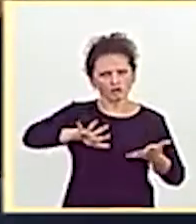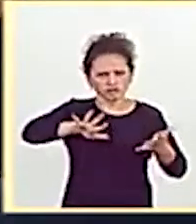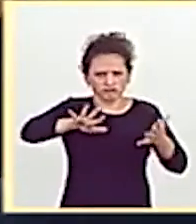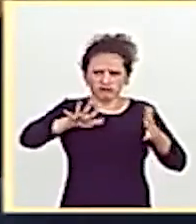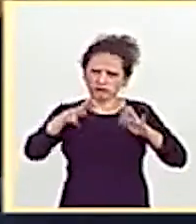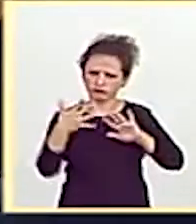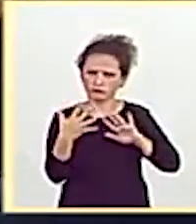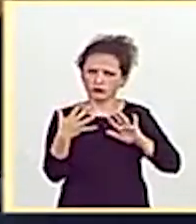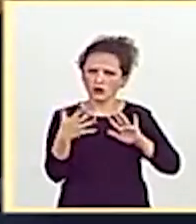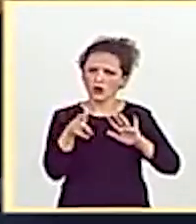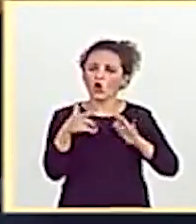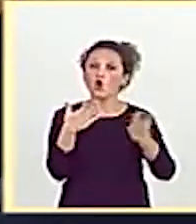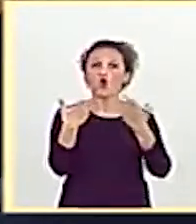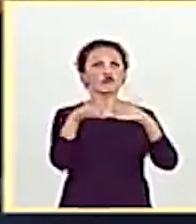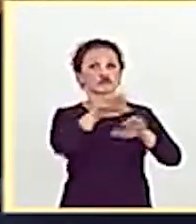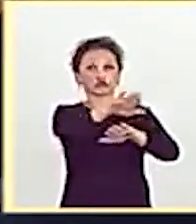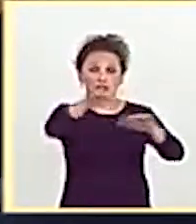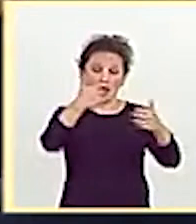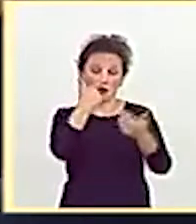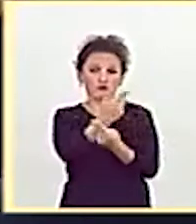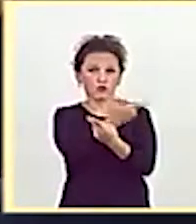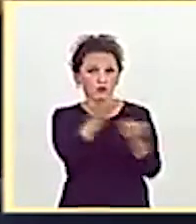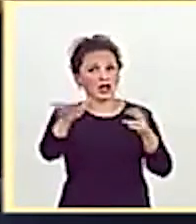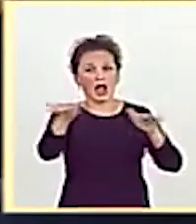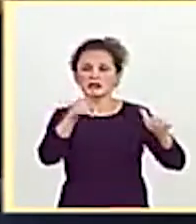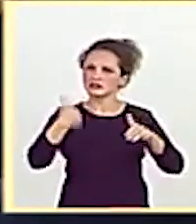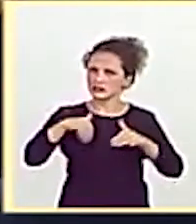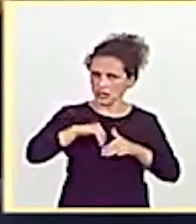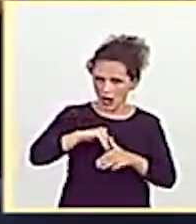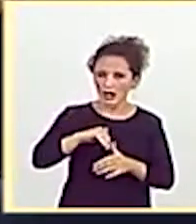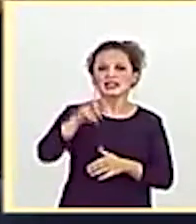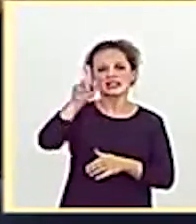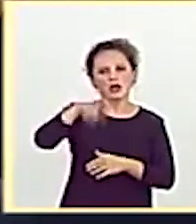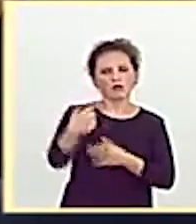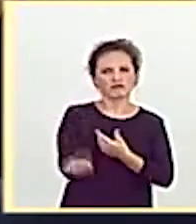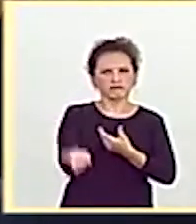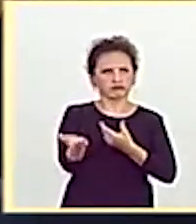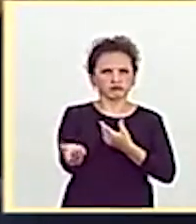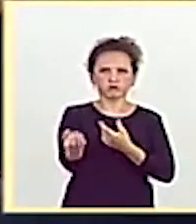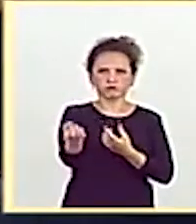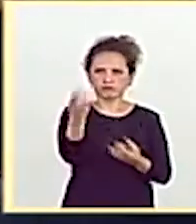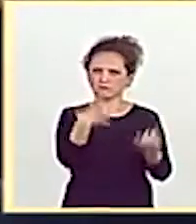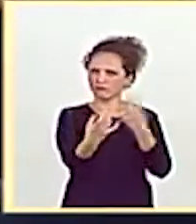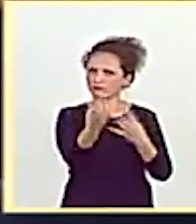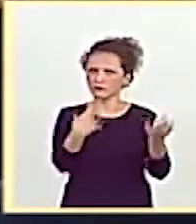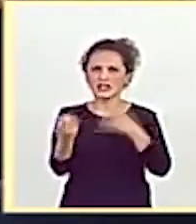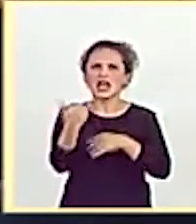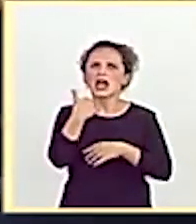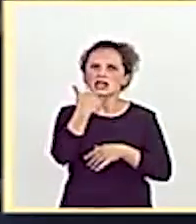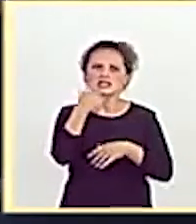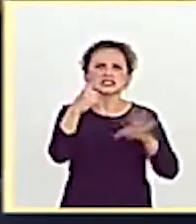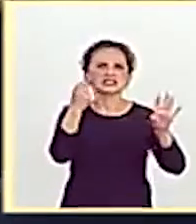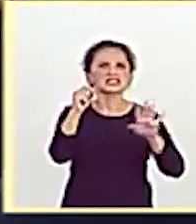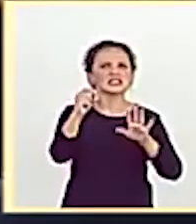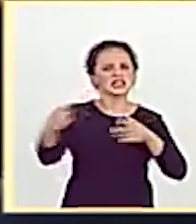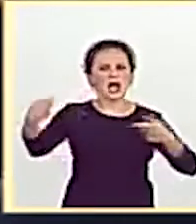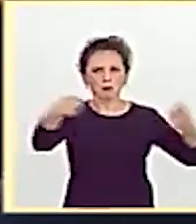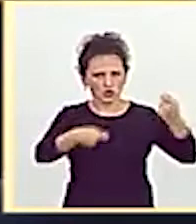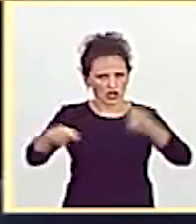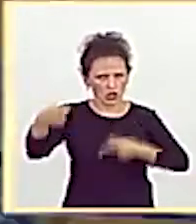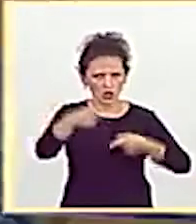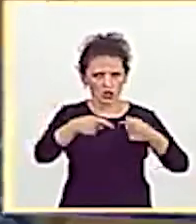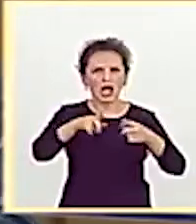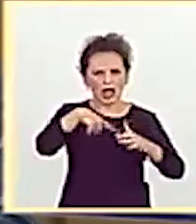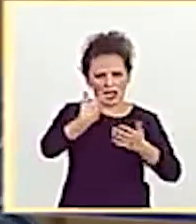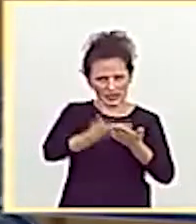consulta pública. Por cierto, se han recibido un gran número de contribuciones, más de 60 aportaciones, incluyendo las del